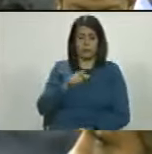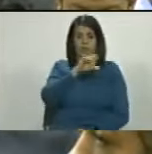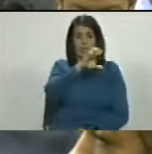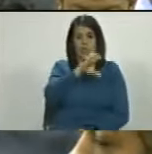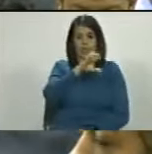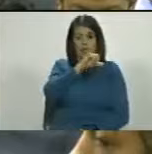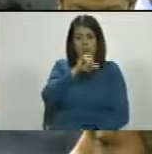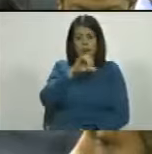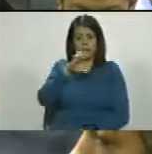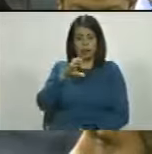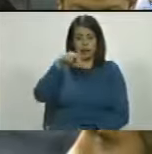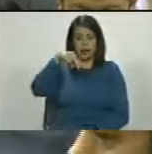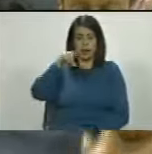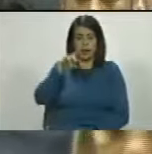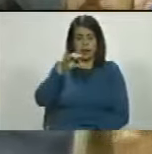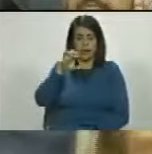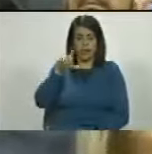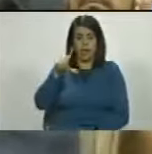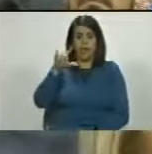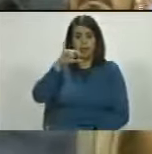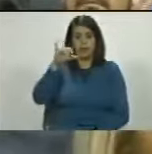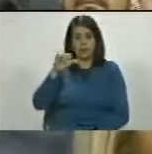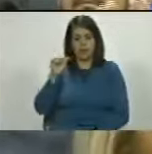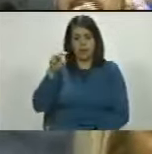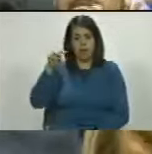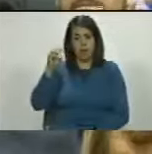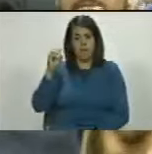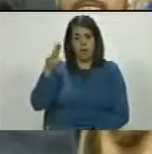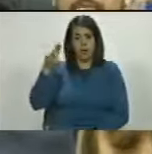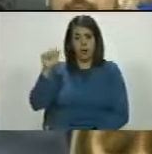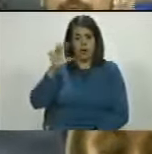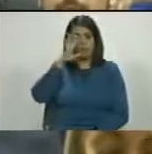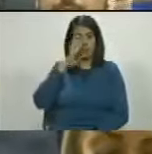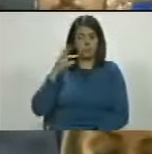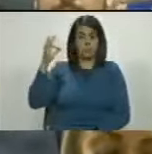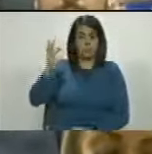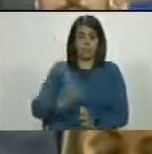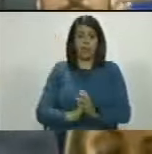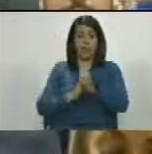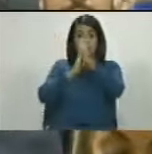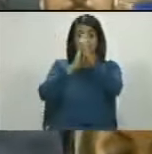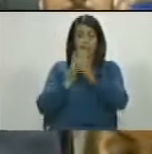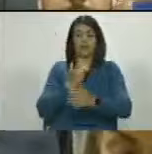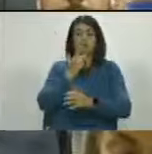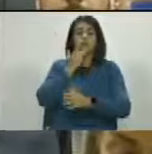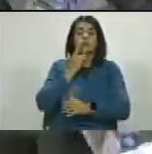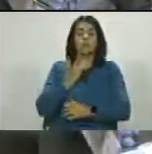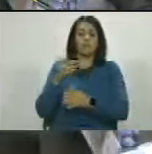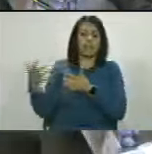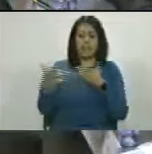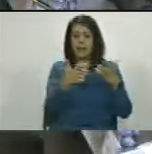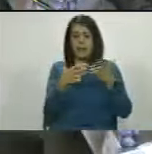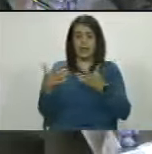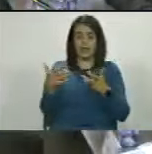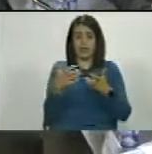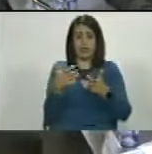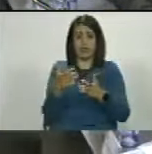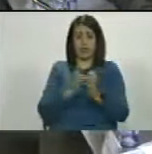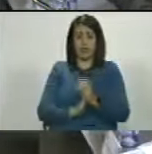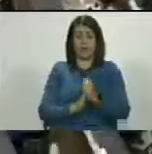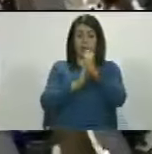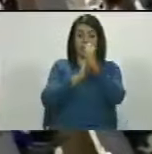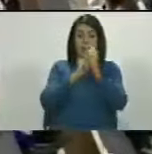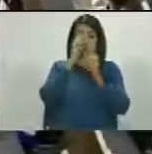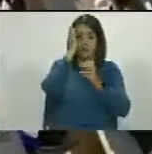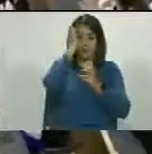Ezequiel Zamora, el hombre del pueblo, valiente general, líder de la guerra federal, líder